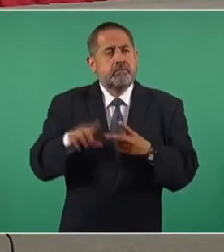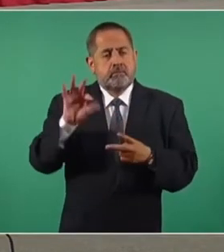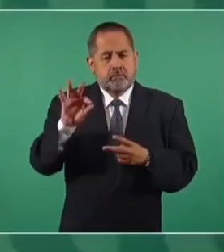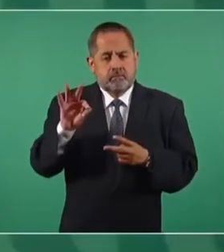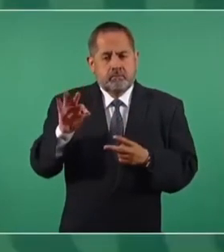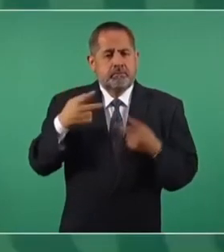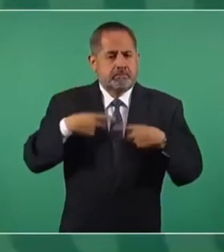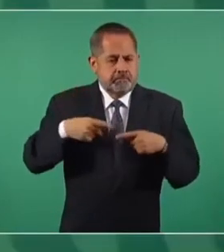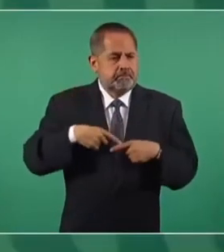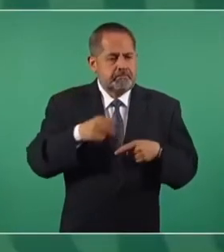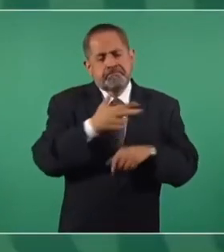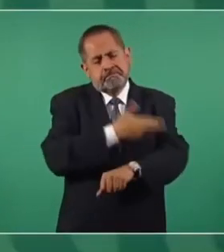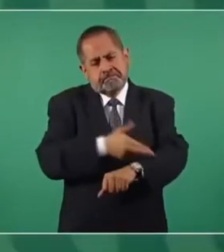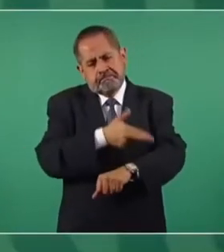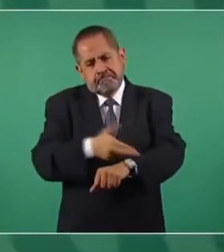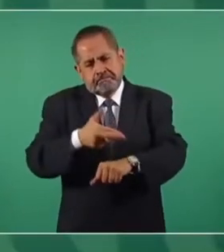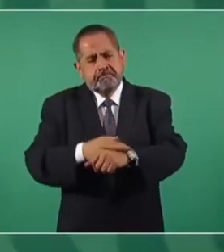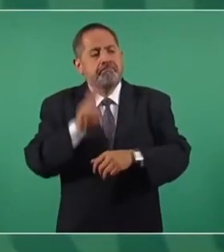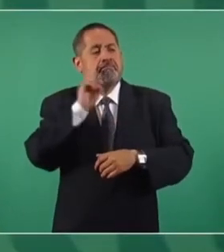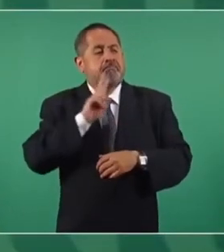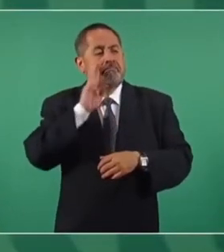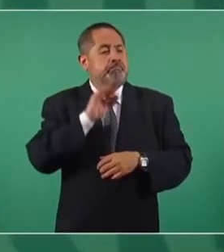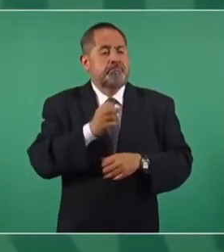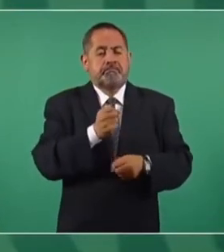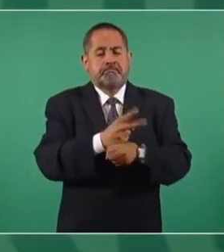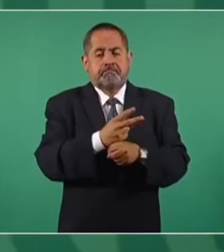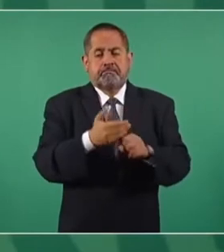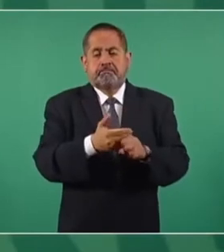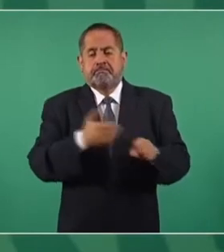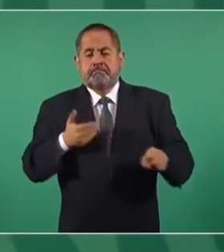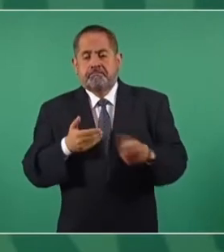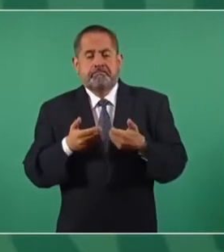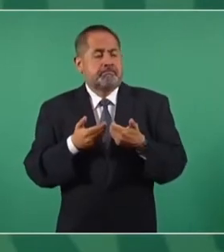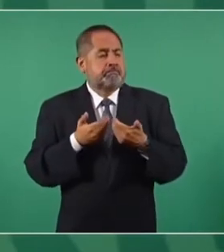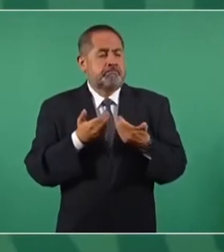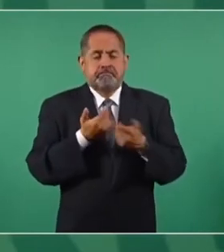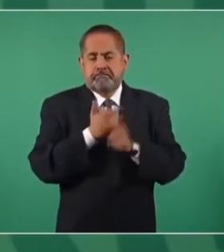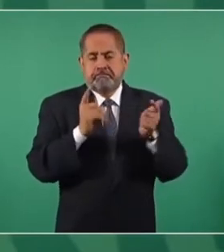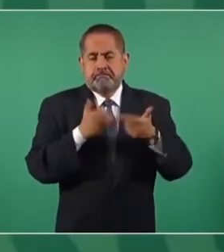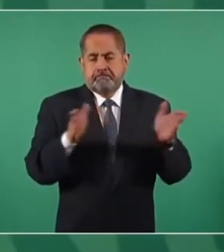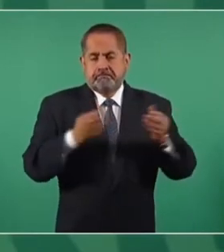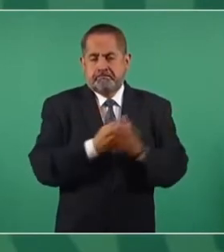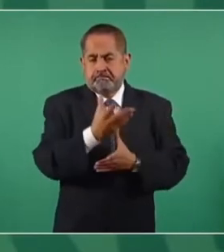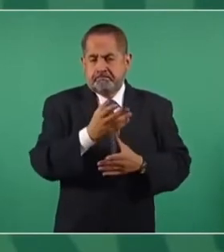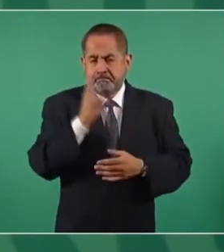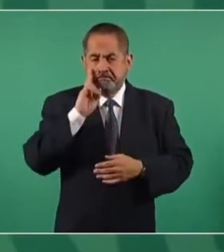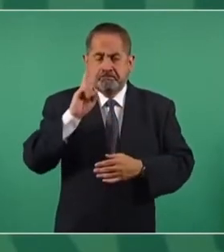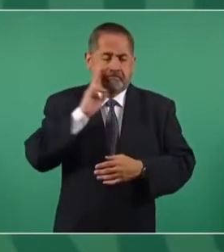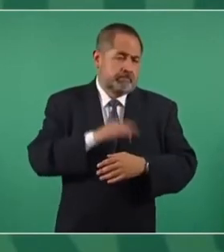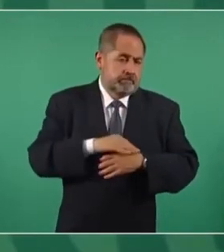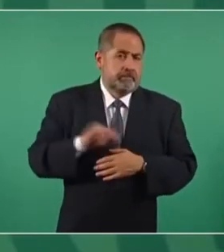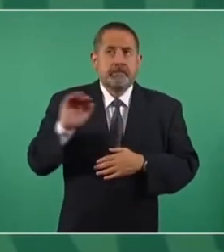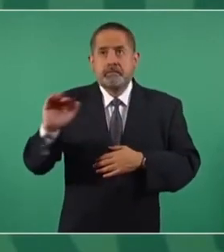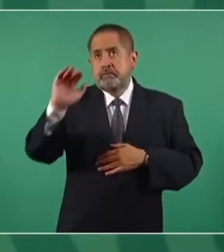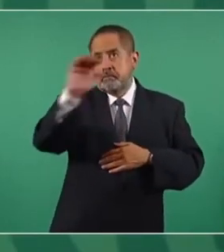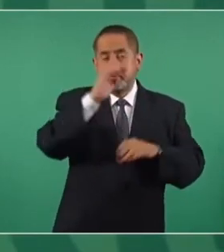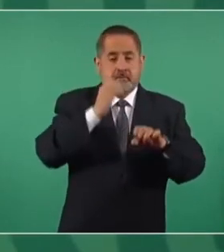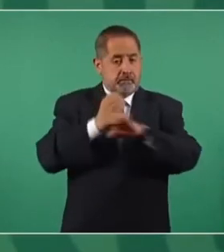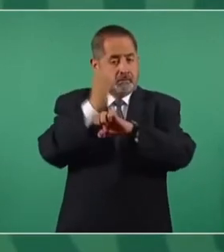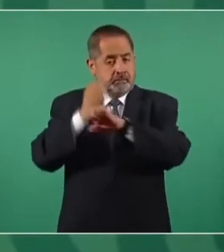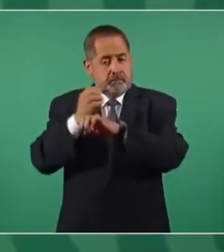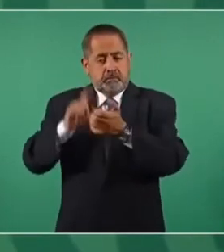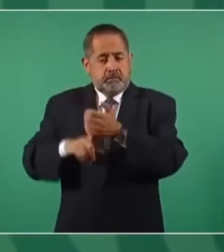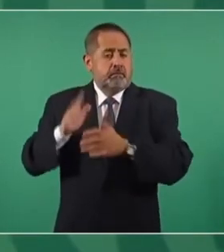Ya están sujetos a este beneficio. Hemos pedido, pues, al resto de los gobiernos en las entidades que desde el ámbito de sus